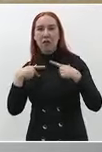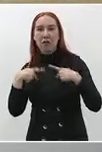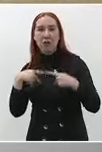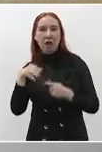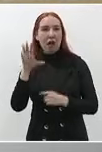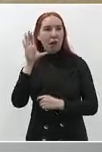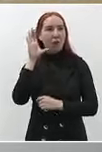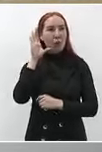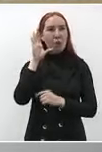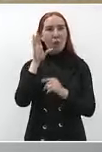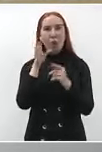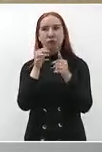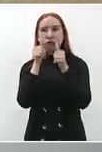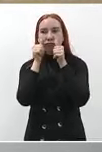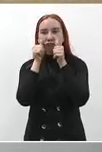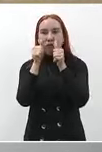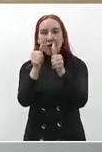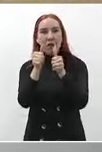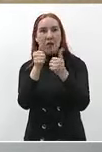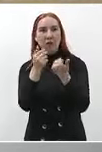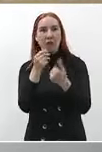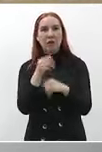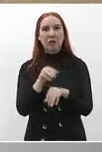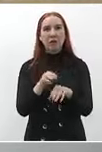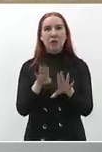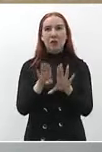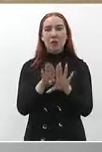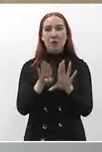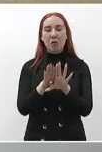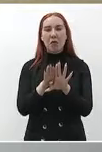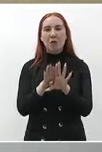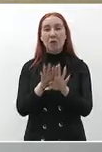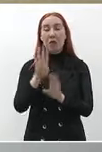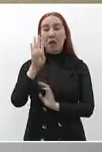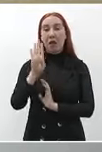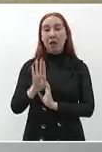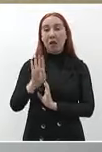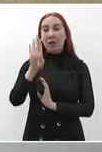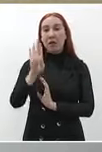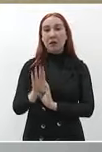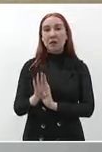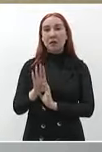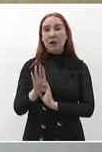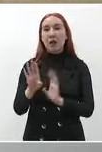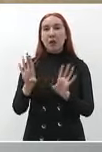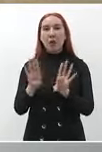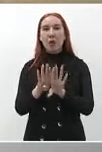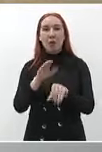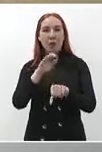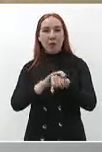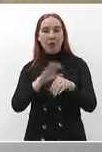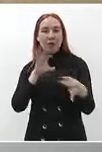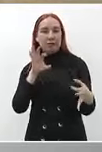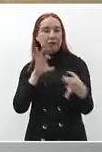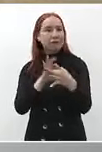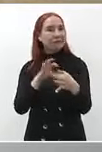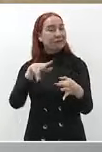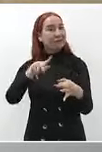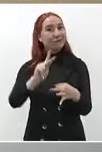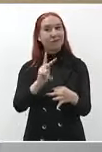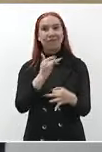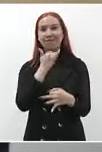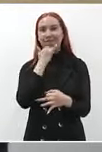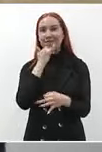que aparentaban ser del magonismo pero eran